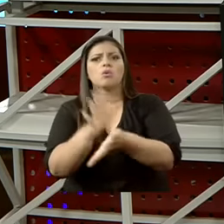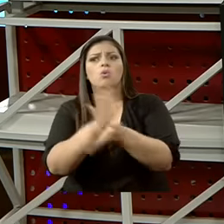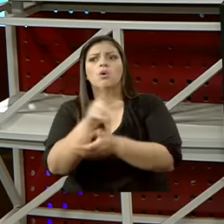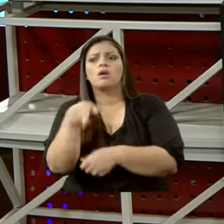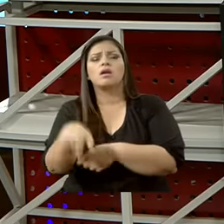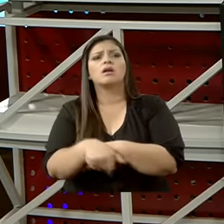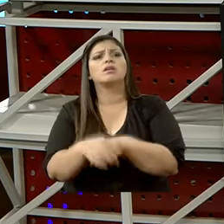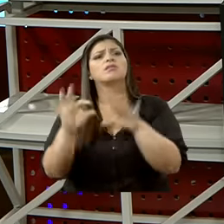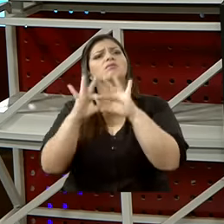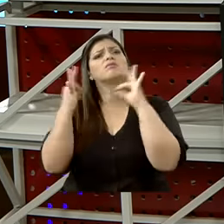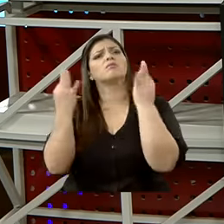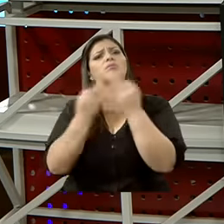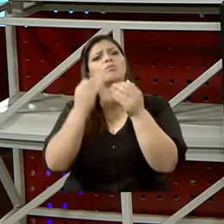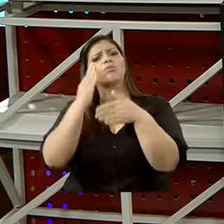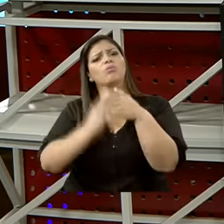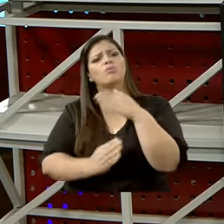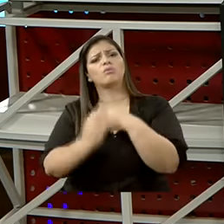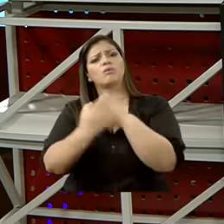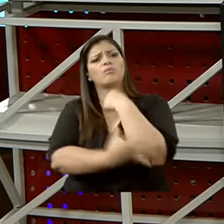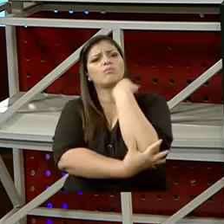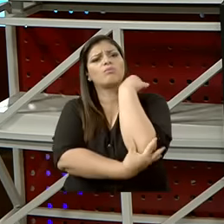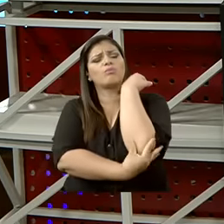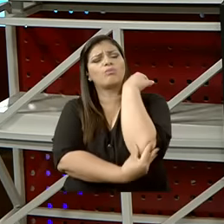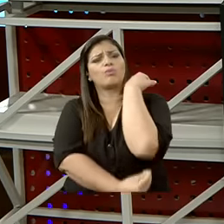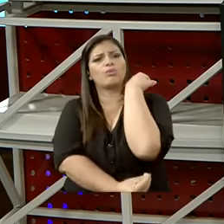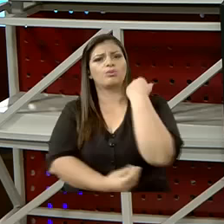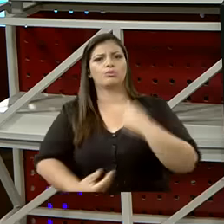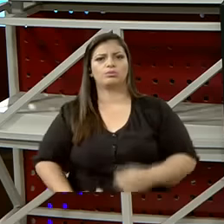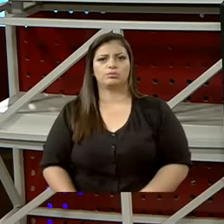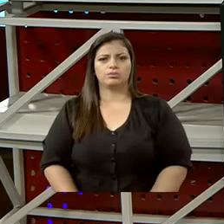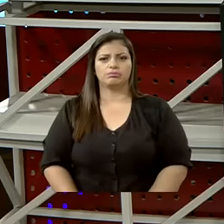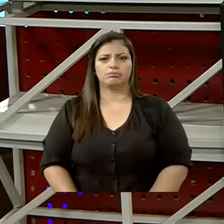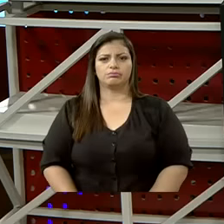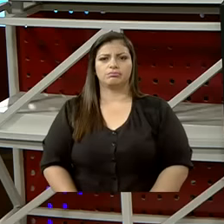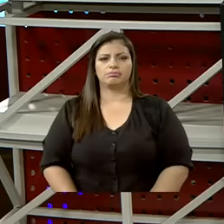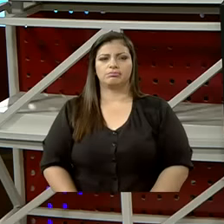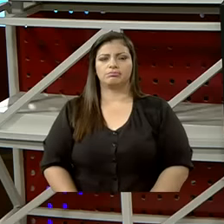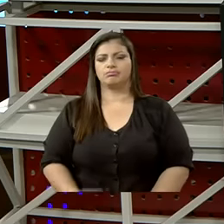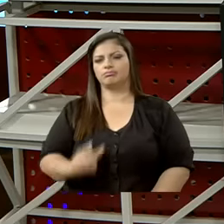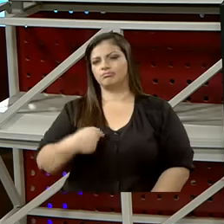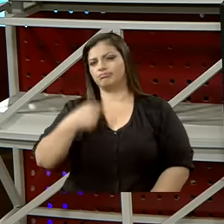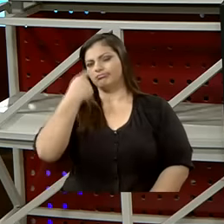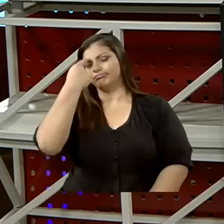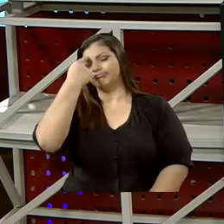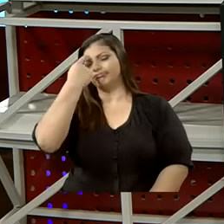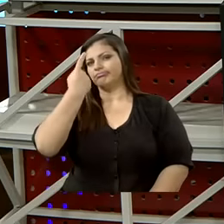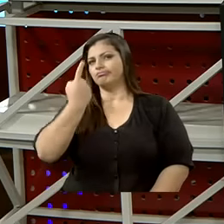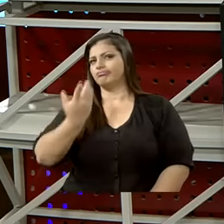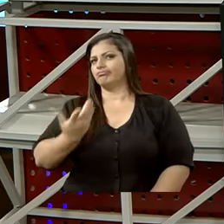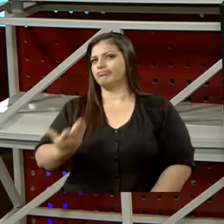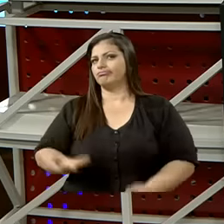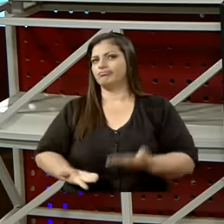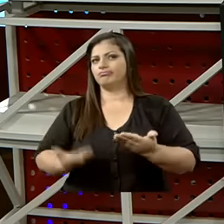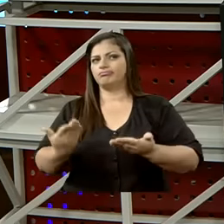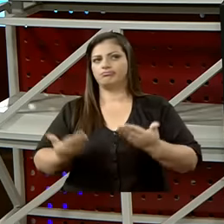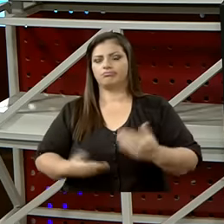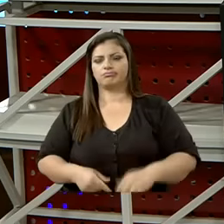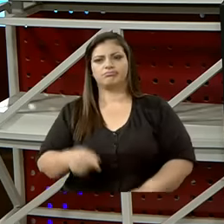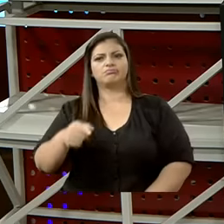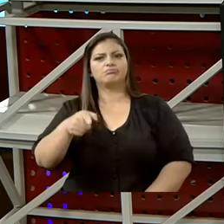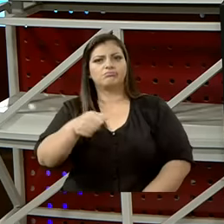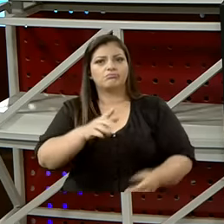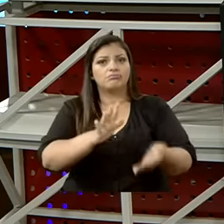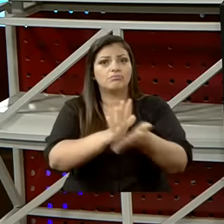esperanza de llegar a la escuelita y tomar su desayunito. Su colación. colación, ¿verdad? Yo me atrevería a pensar incluso que deben ser del sector.